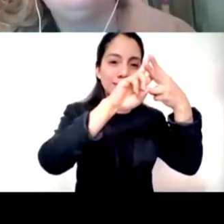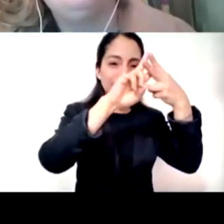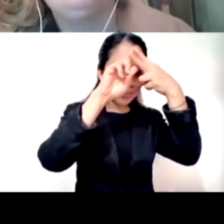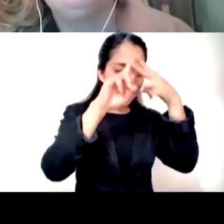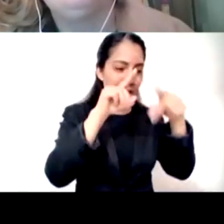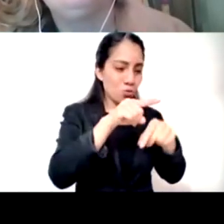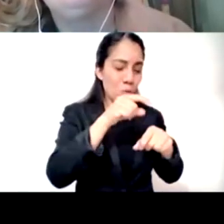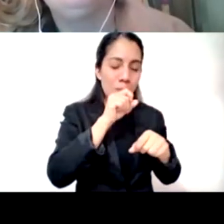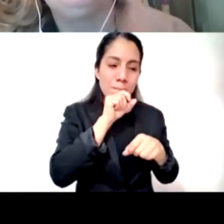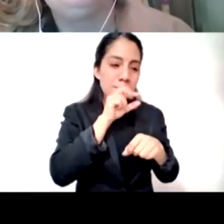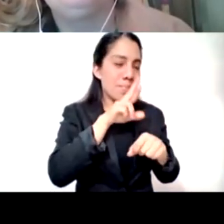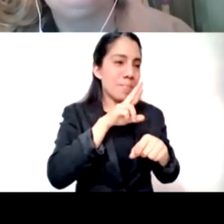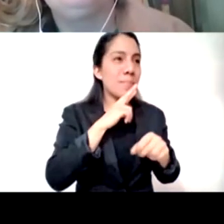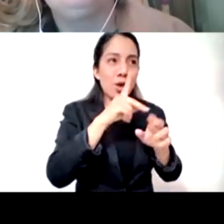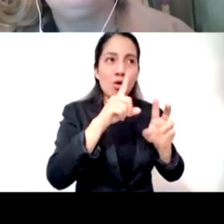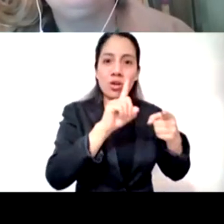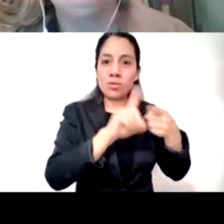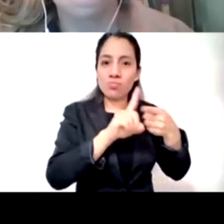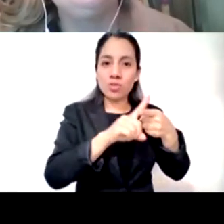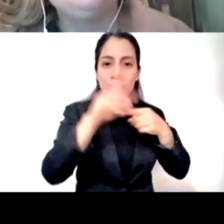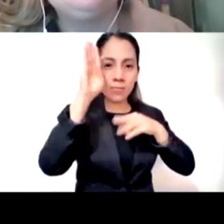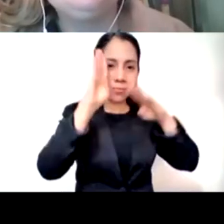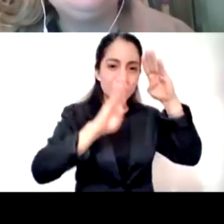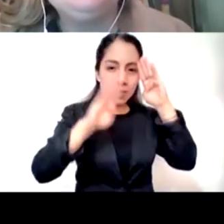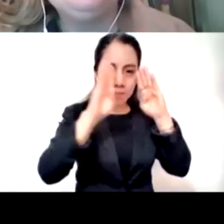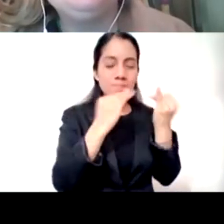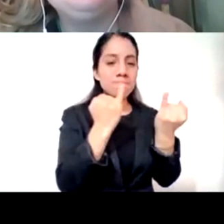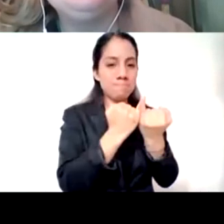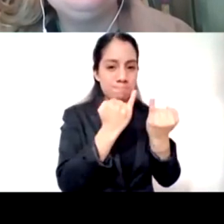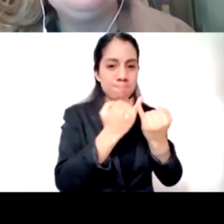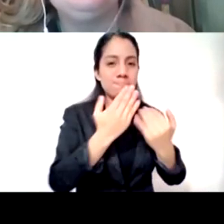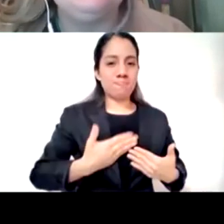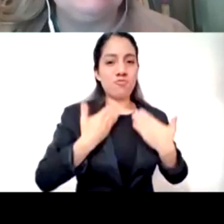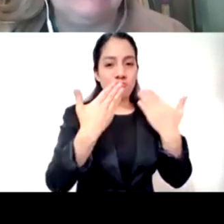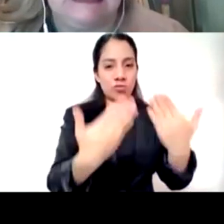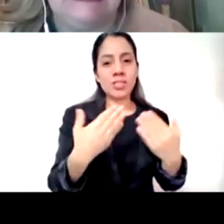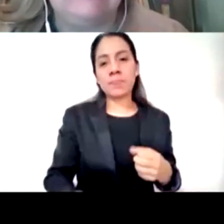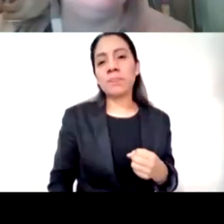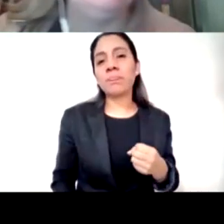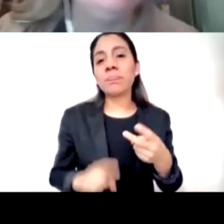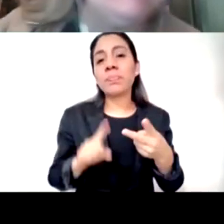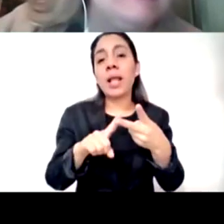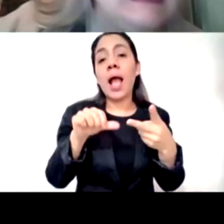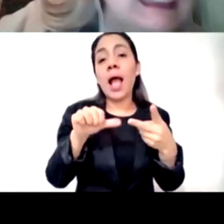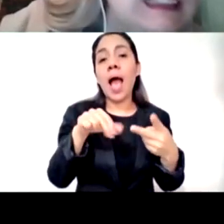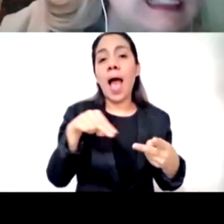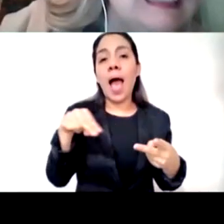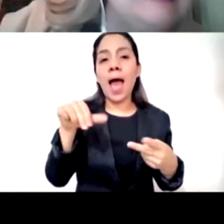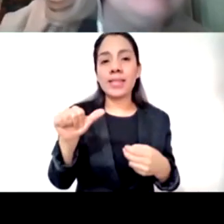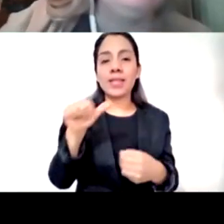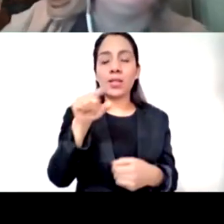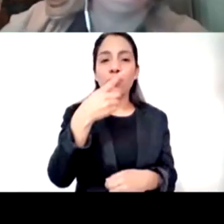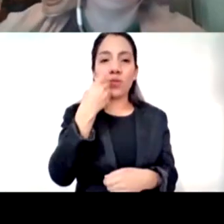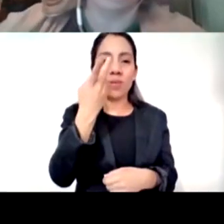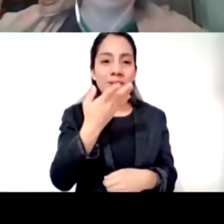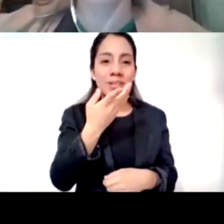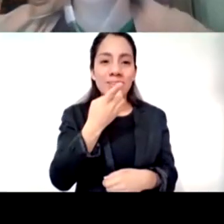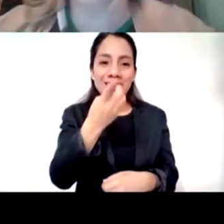me encanta gracias gracias gracias Martel Ana tienes cara de que quieres decir algo